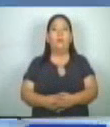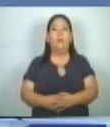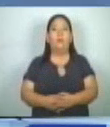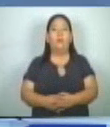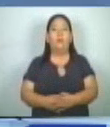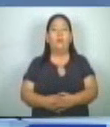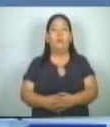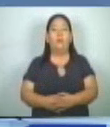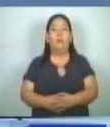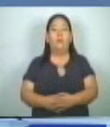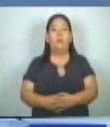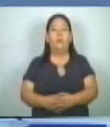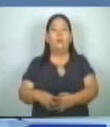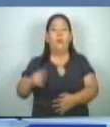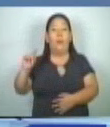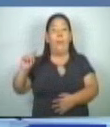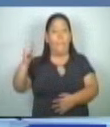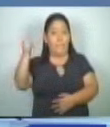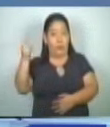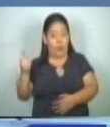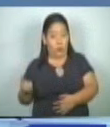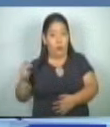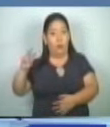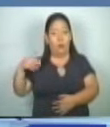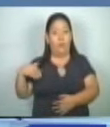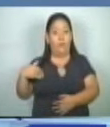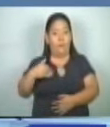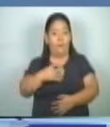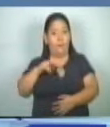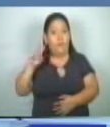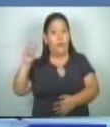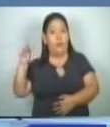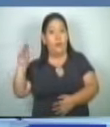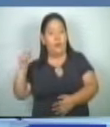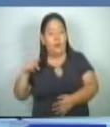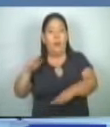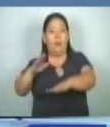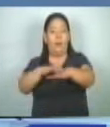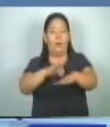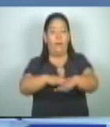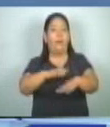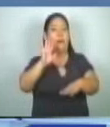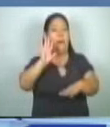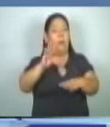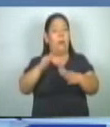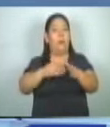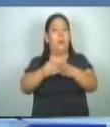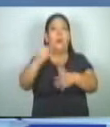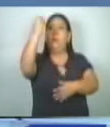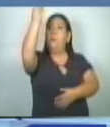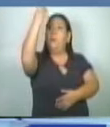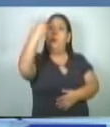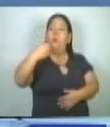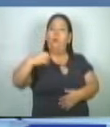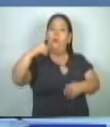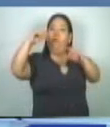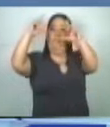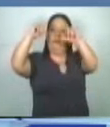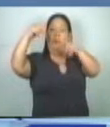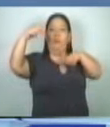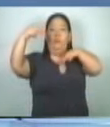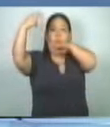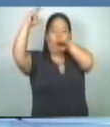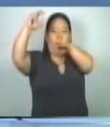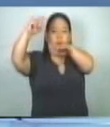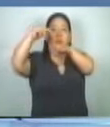El viceministro de Transporte, que está por iniciar la implementación de las fotomultas en una carretera del país, lo